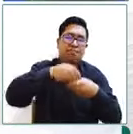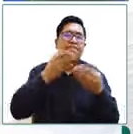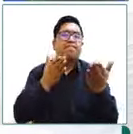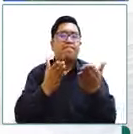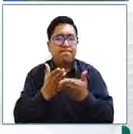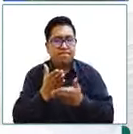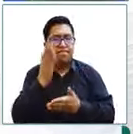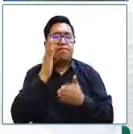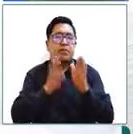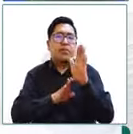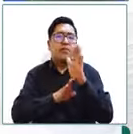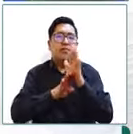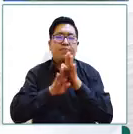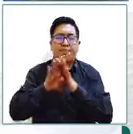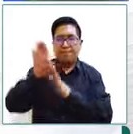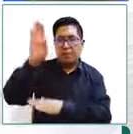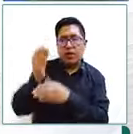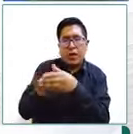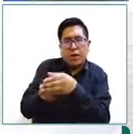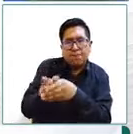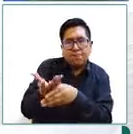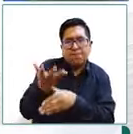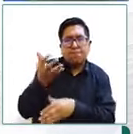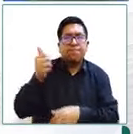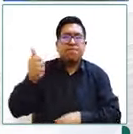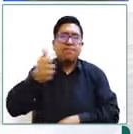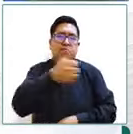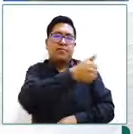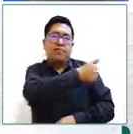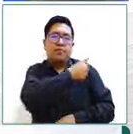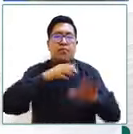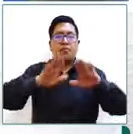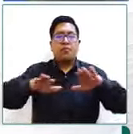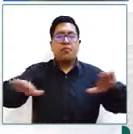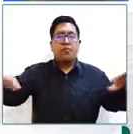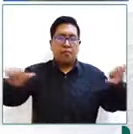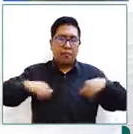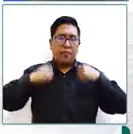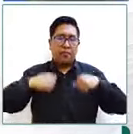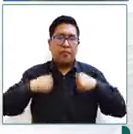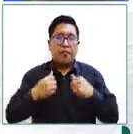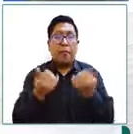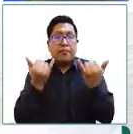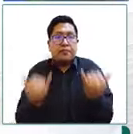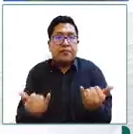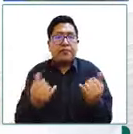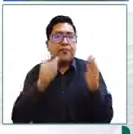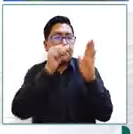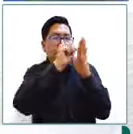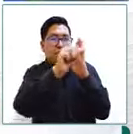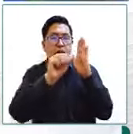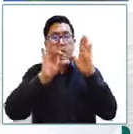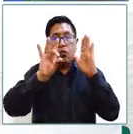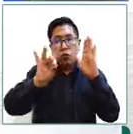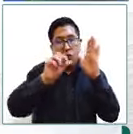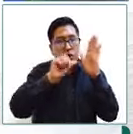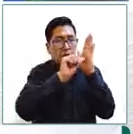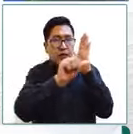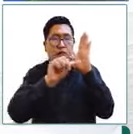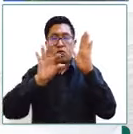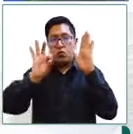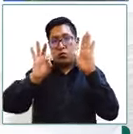armónico de las niñas, niños y adolescentes. Entonces, estos dos artículos, el artículo 8 y 9,